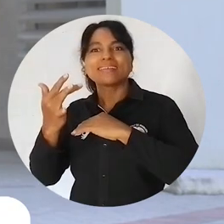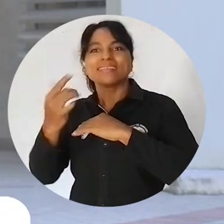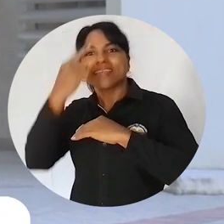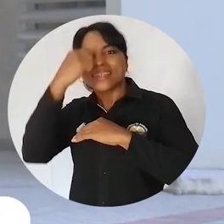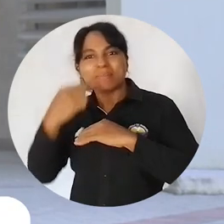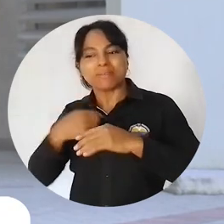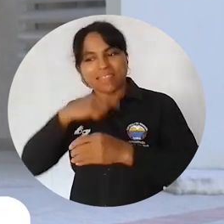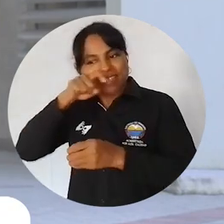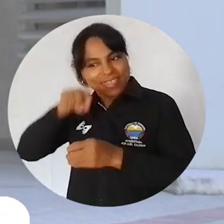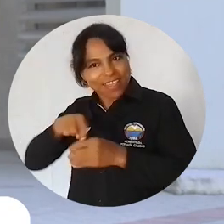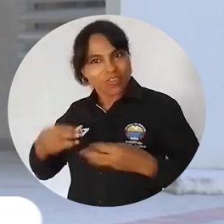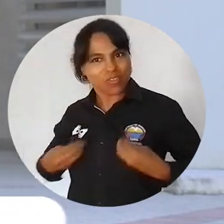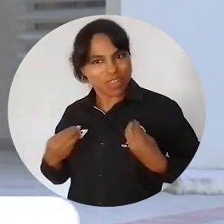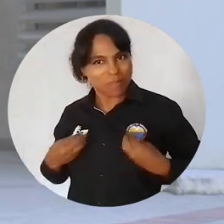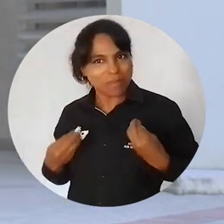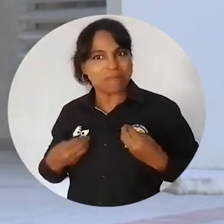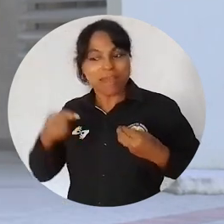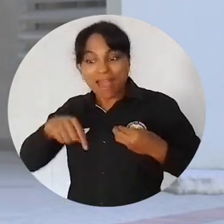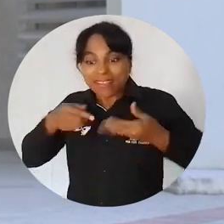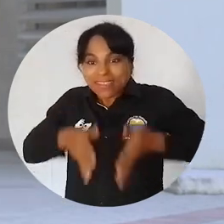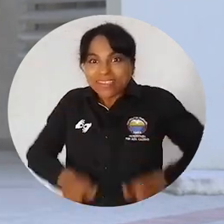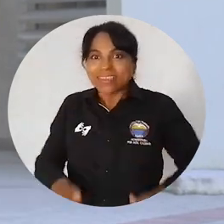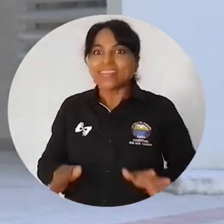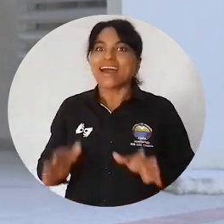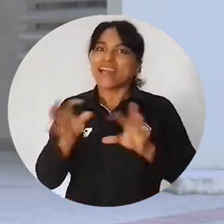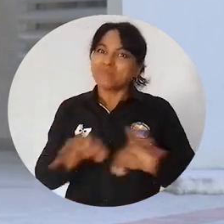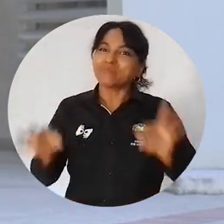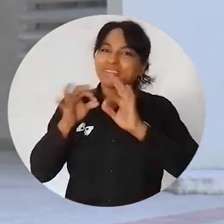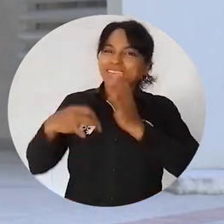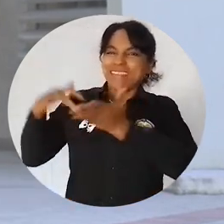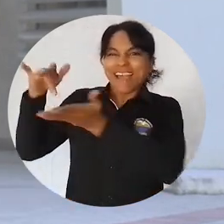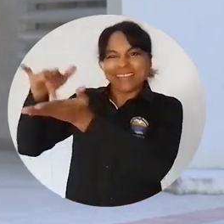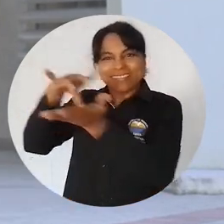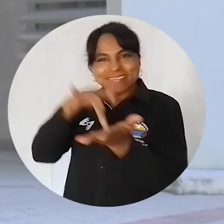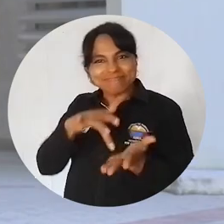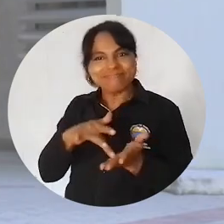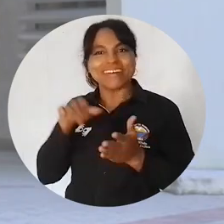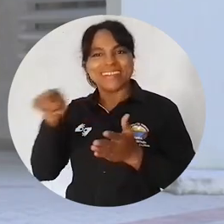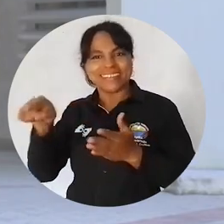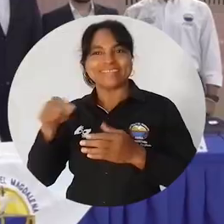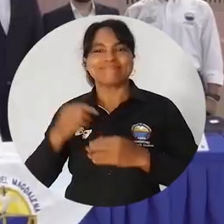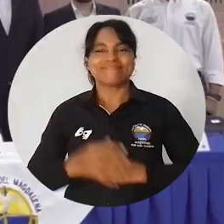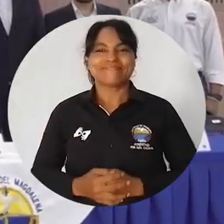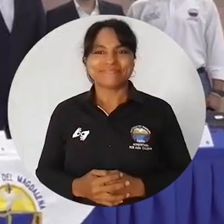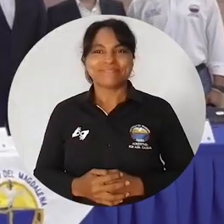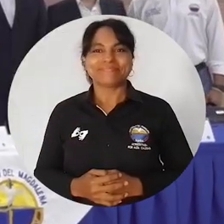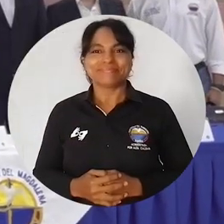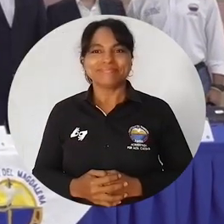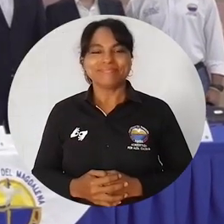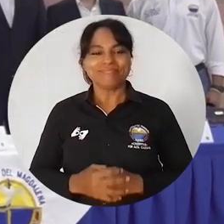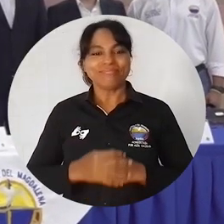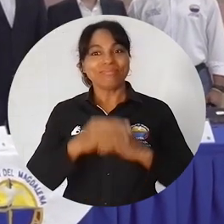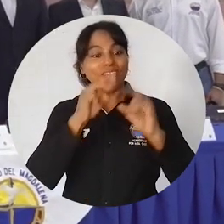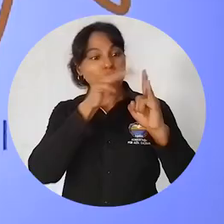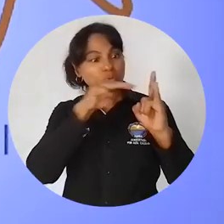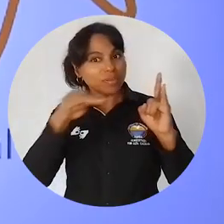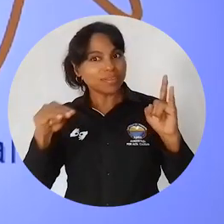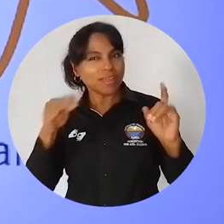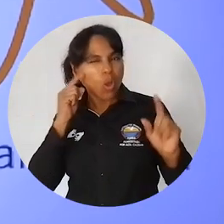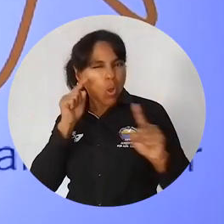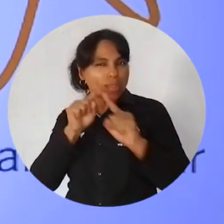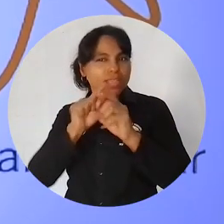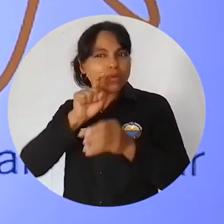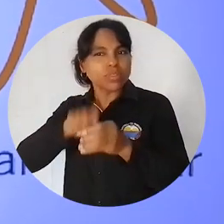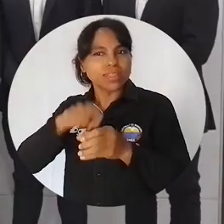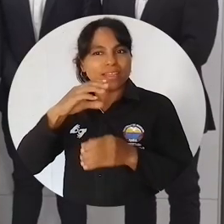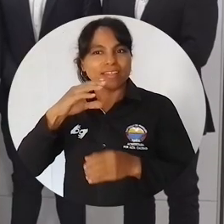en la que muchos de nosotros han nacido. Nos parece súper interesante el hecho de poder participar activamente en estos espacios. Nuestra alma mater llega a Seymar con la